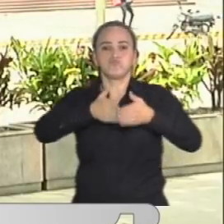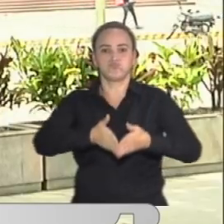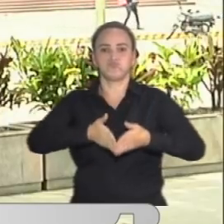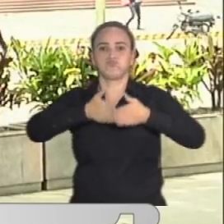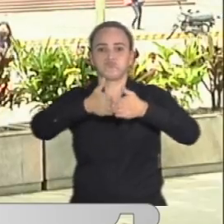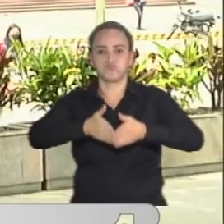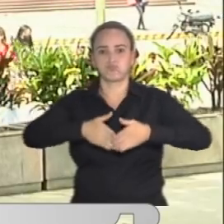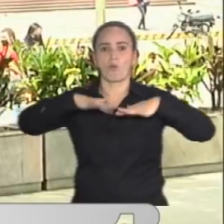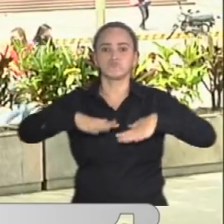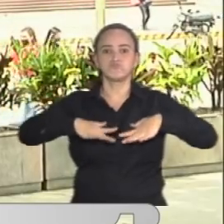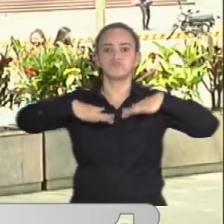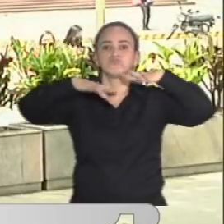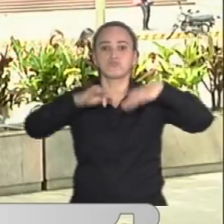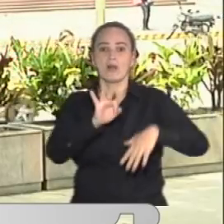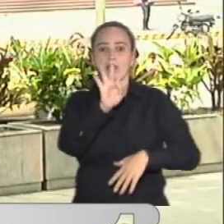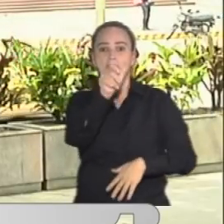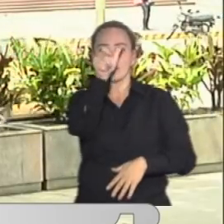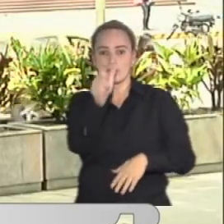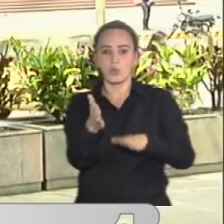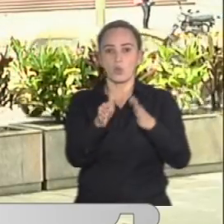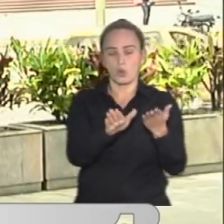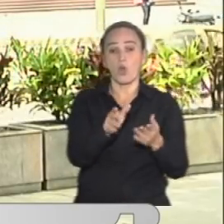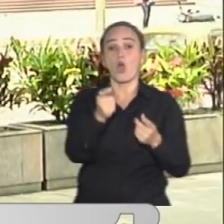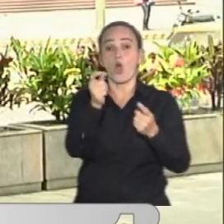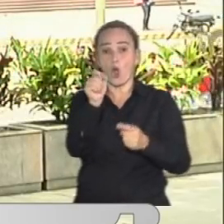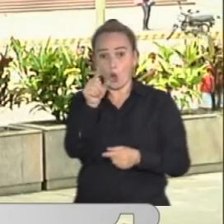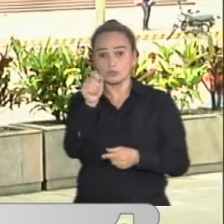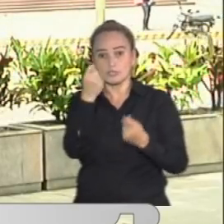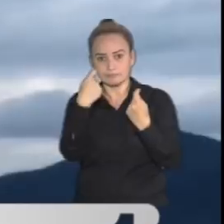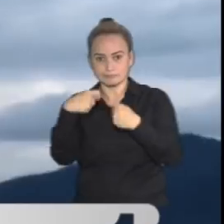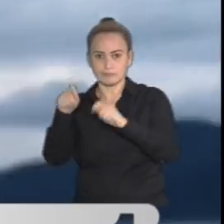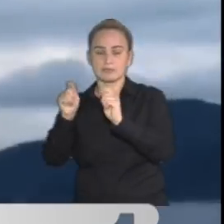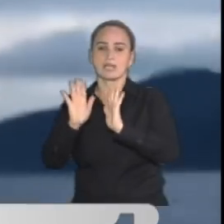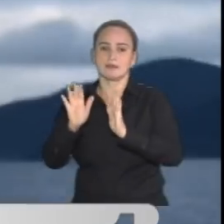fallecieron tres personas y 11 personas fueron rescatadas.